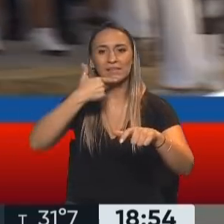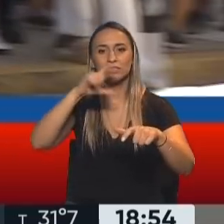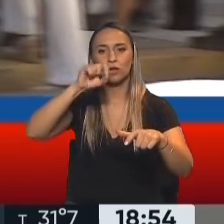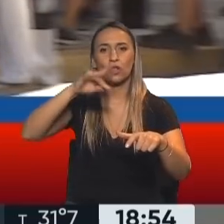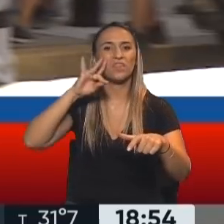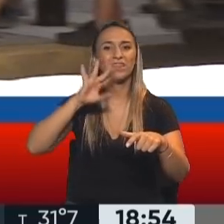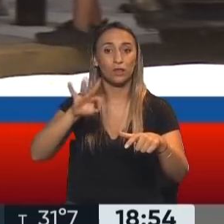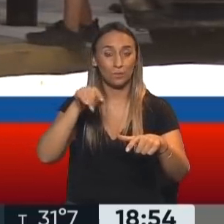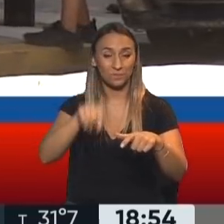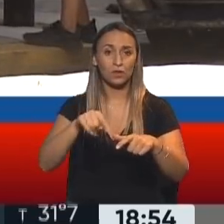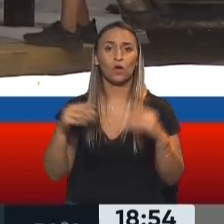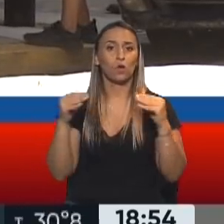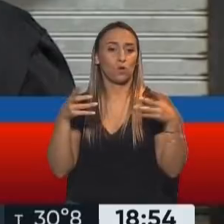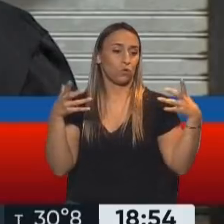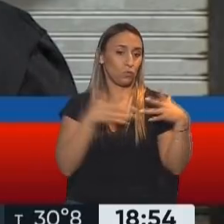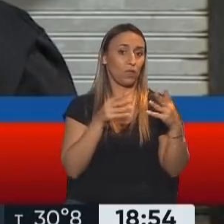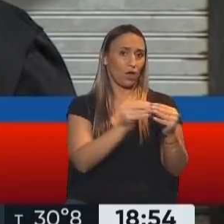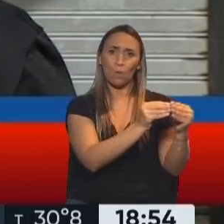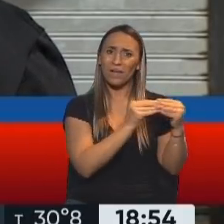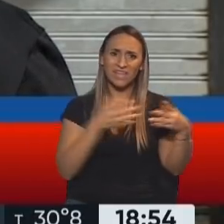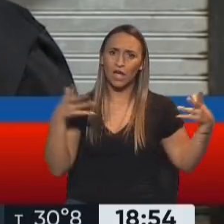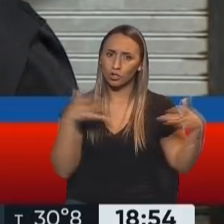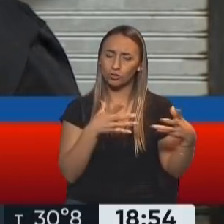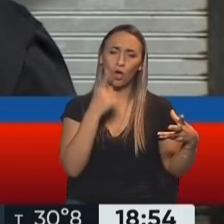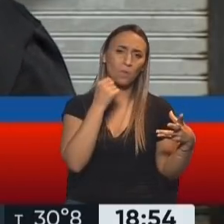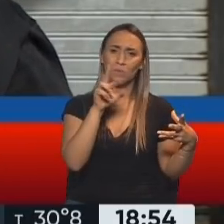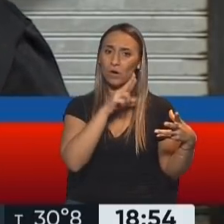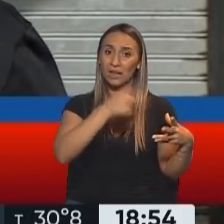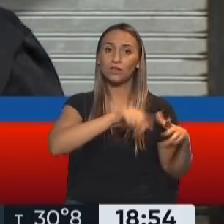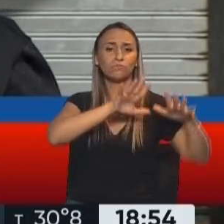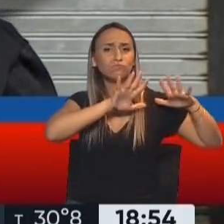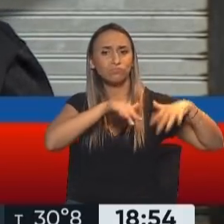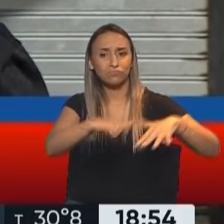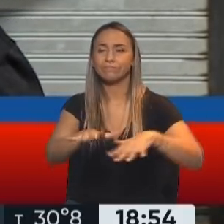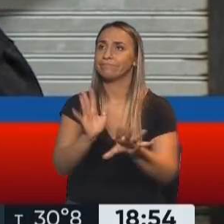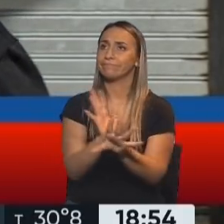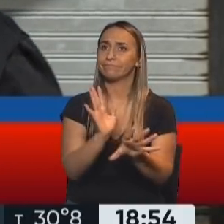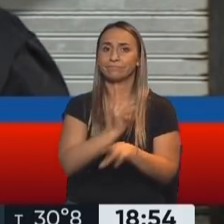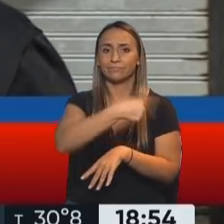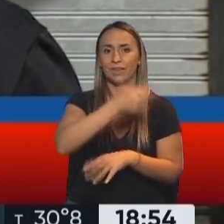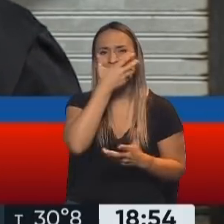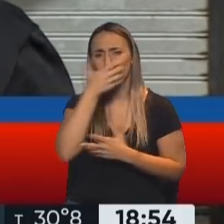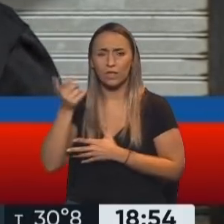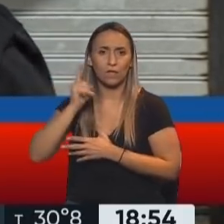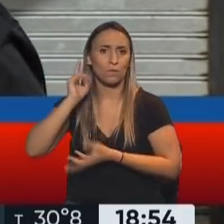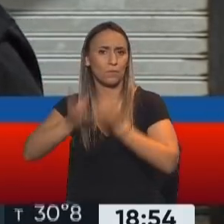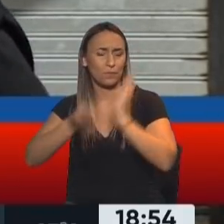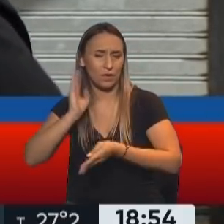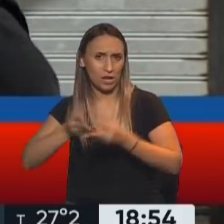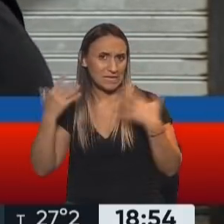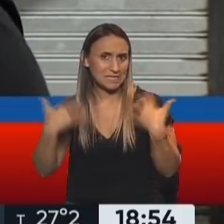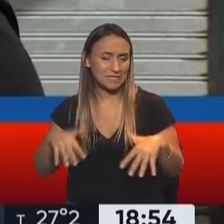compañeros y compañeras se han movilizado y han sido casi secuestrados y violentados por